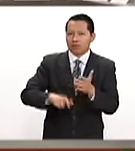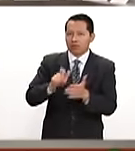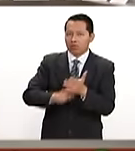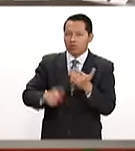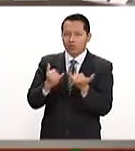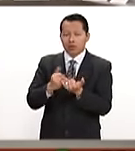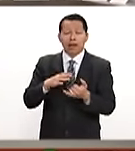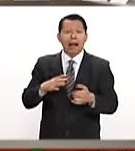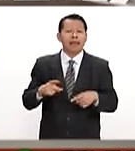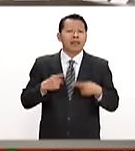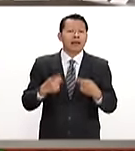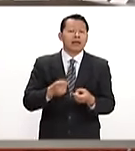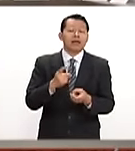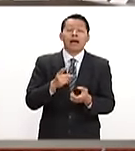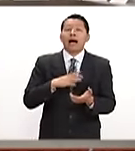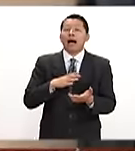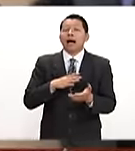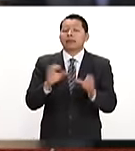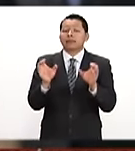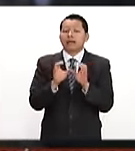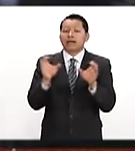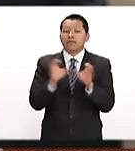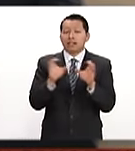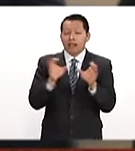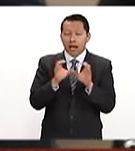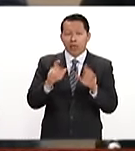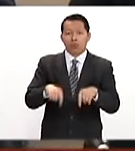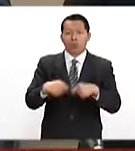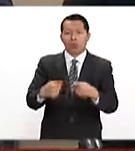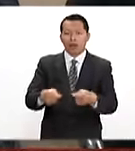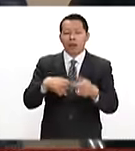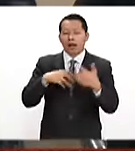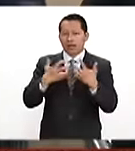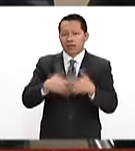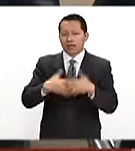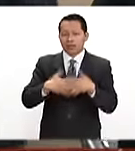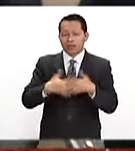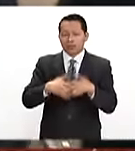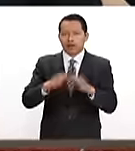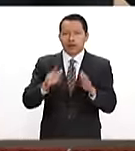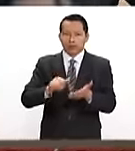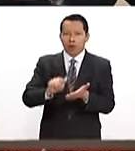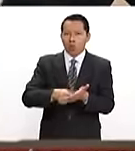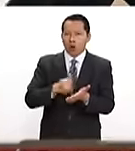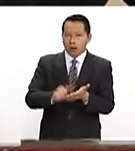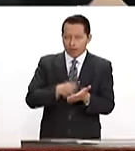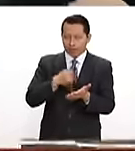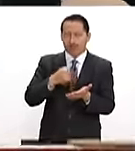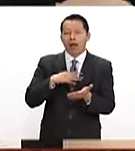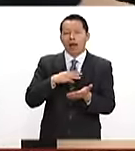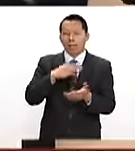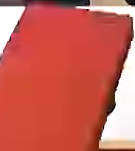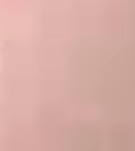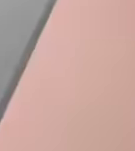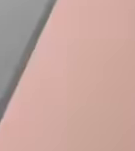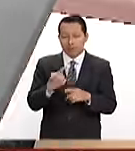la entrega de certificados halal a empresas mexicanas productoras de aguacate, miel de abeja y carne.